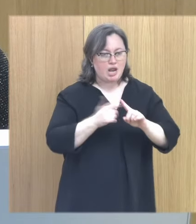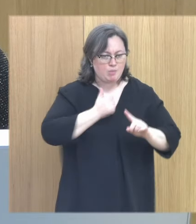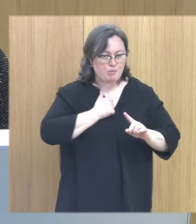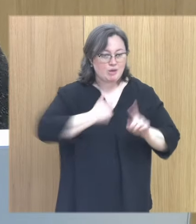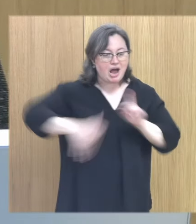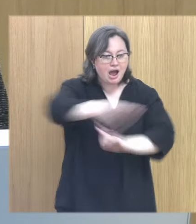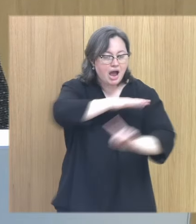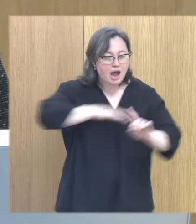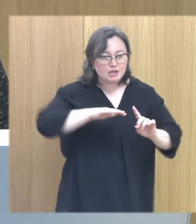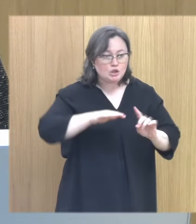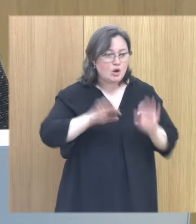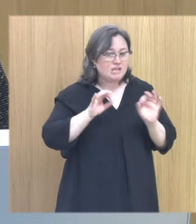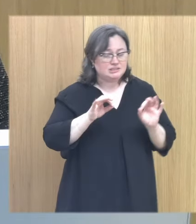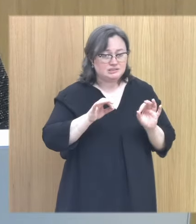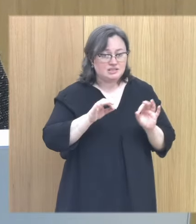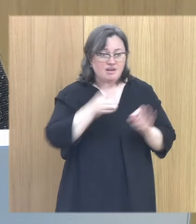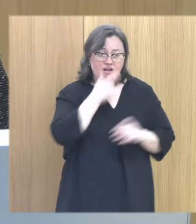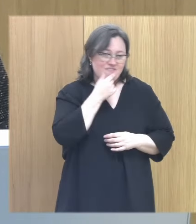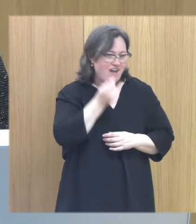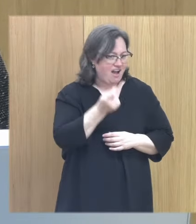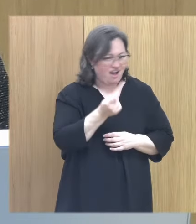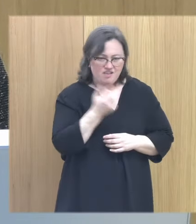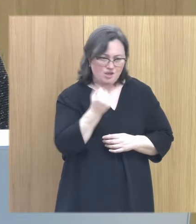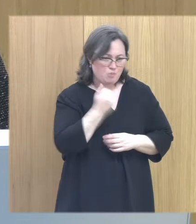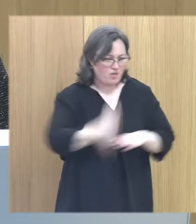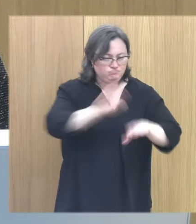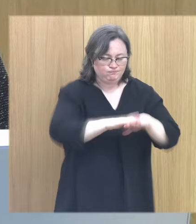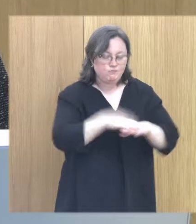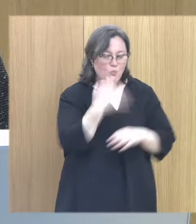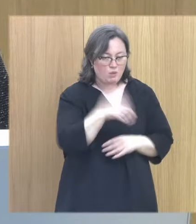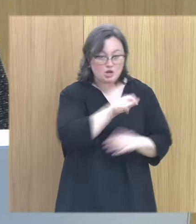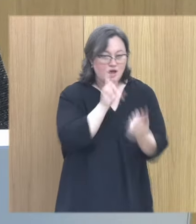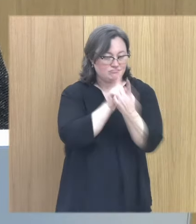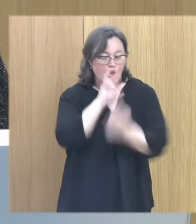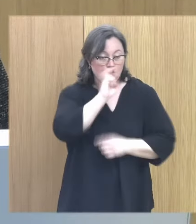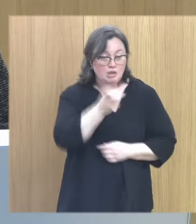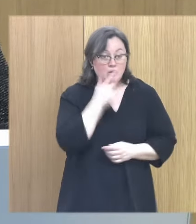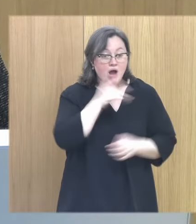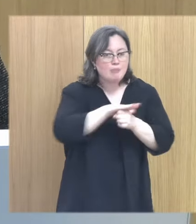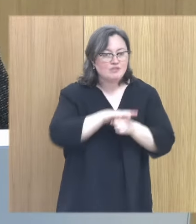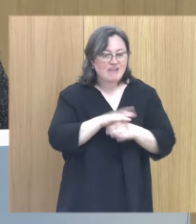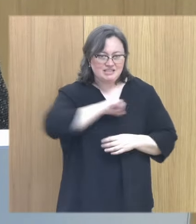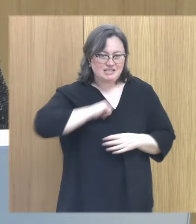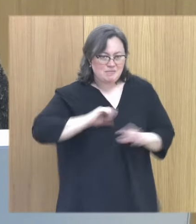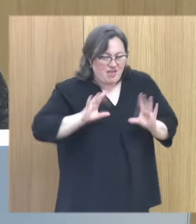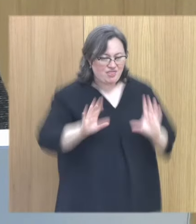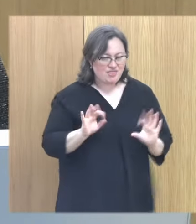uno de los ámbitos en los que más fácilmente es ejercer poder sobre otra persona porque es uno de los ámbitos de intimidad